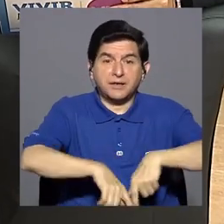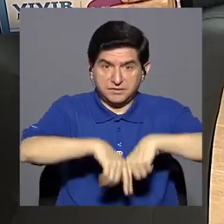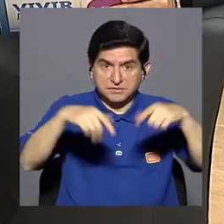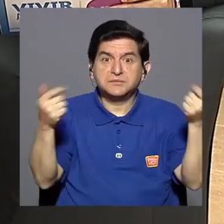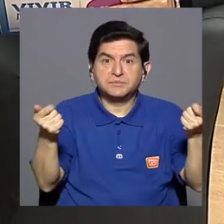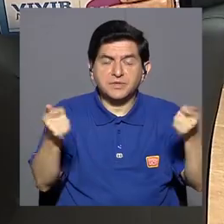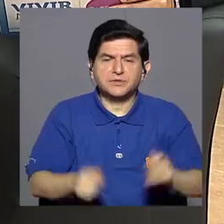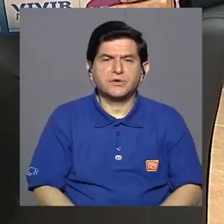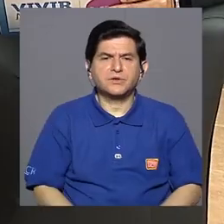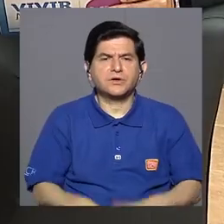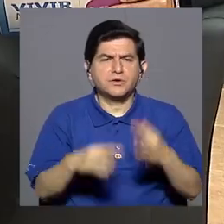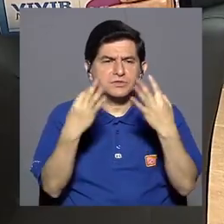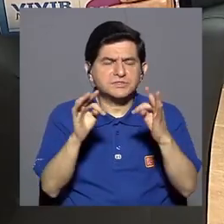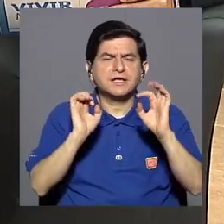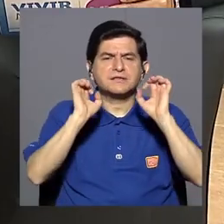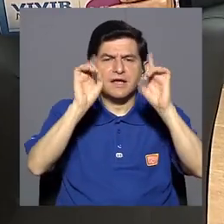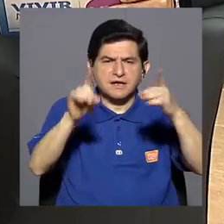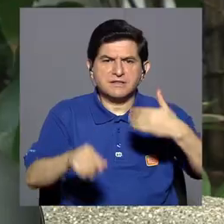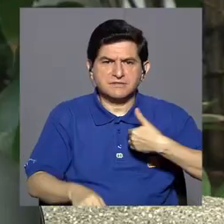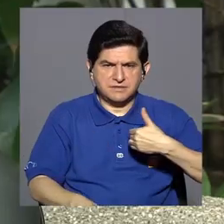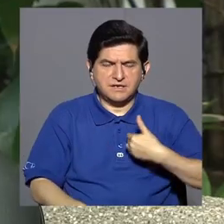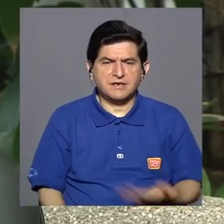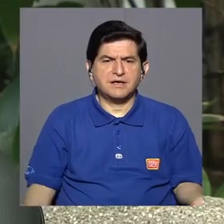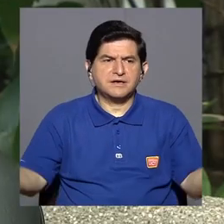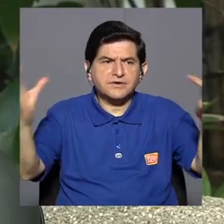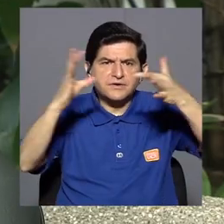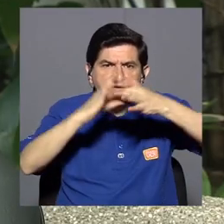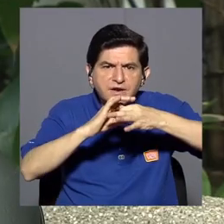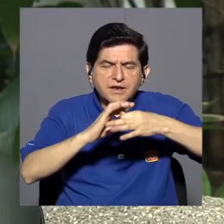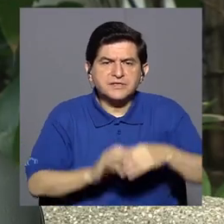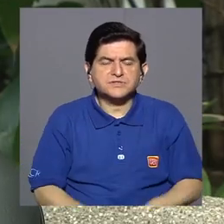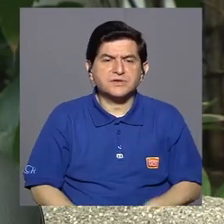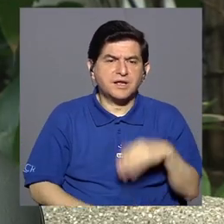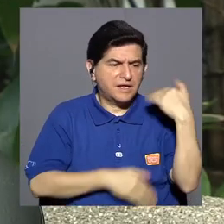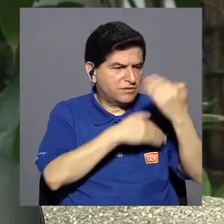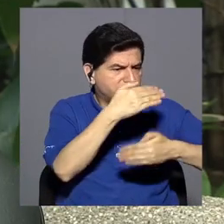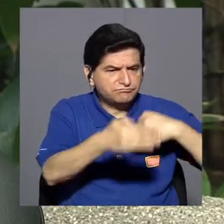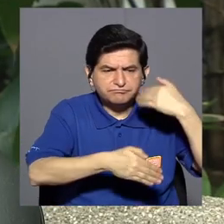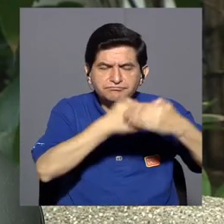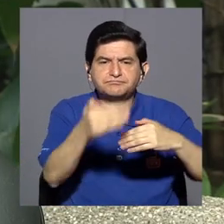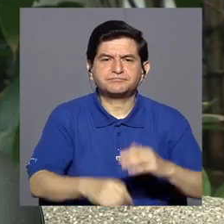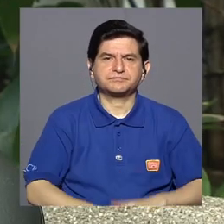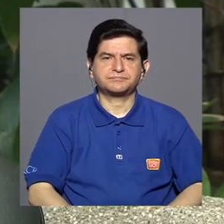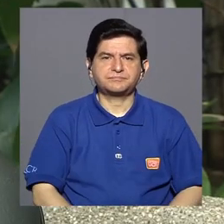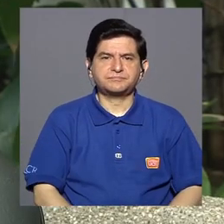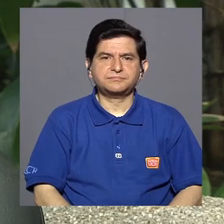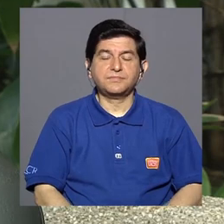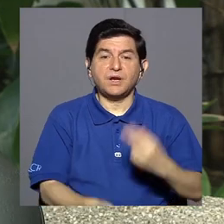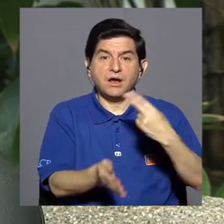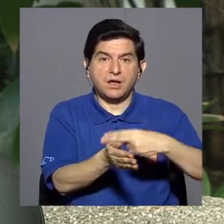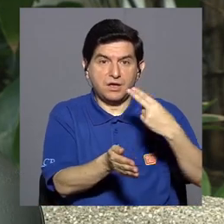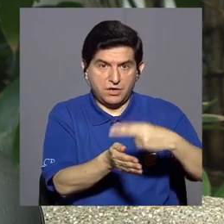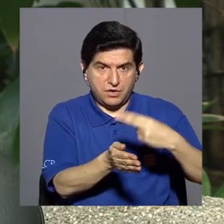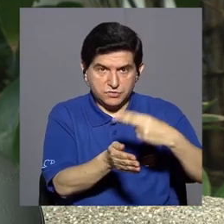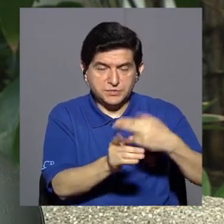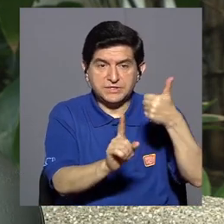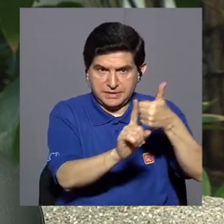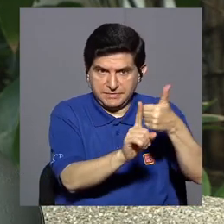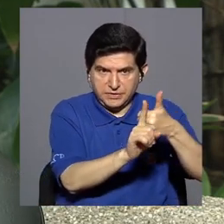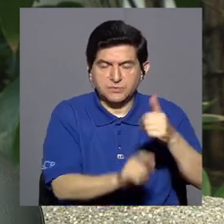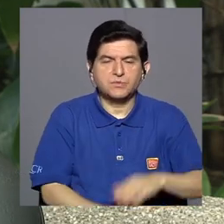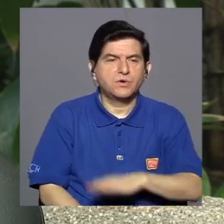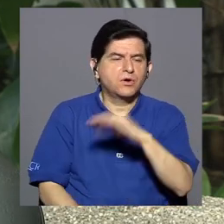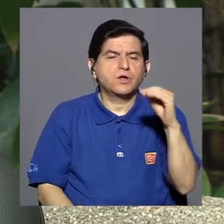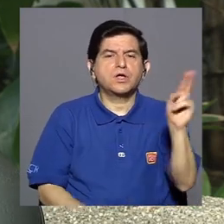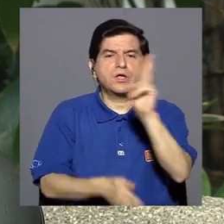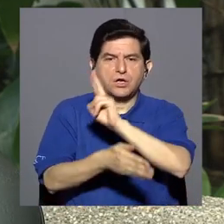periódicos para ir a educarse sobre esta tendencia en el hospital. Y